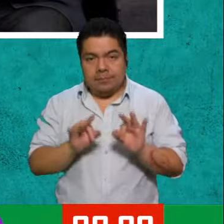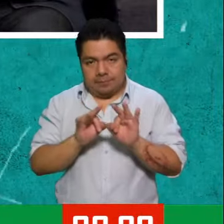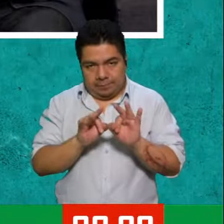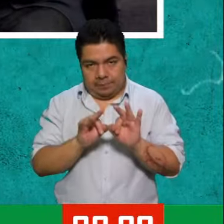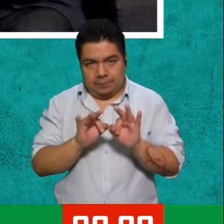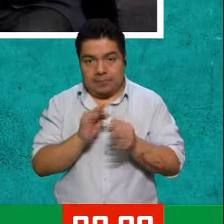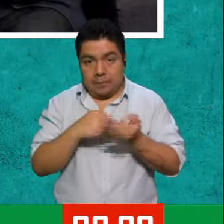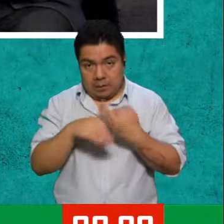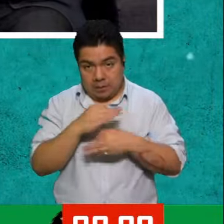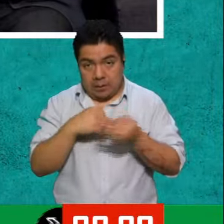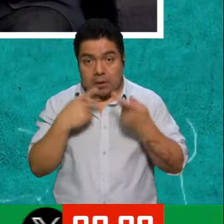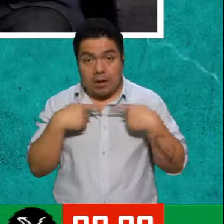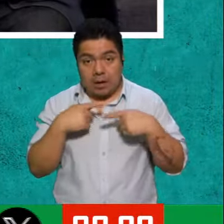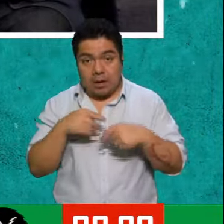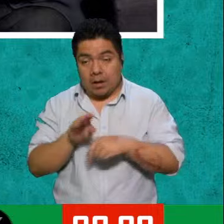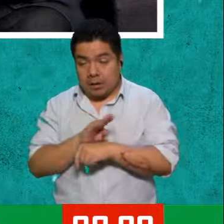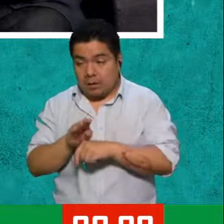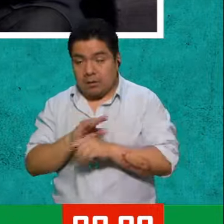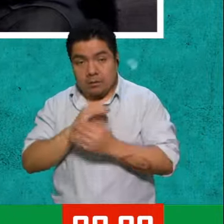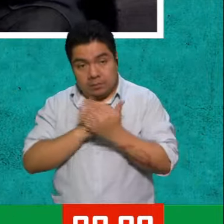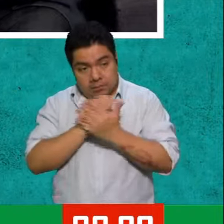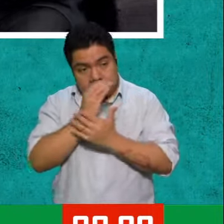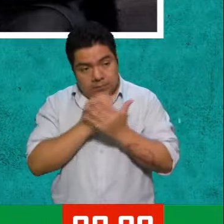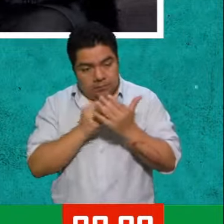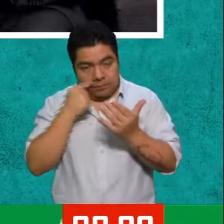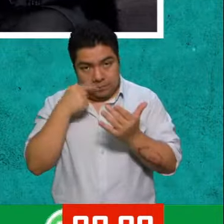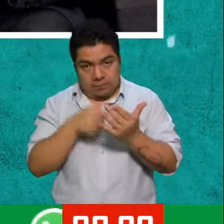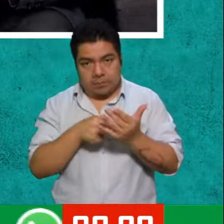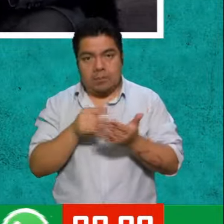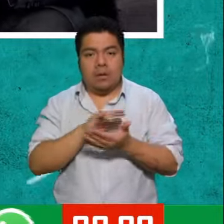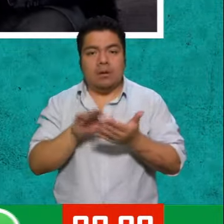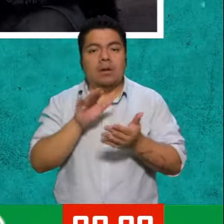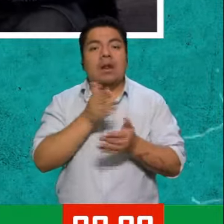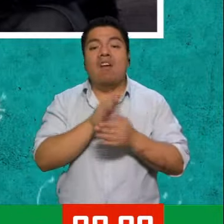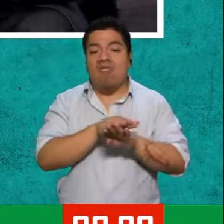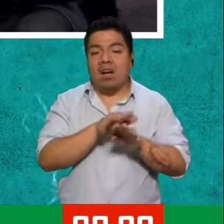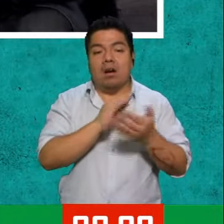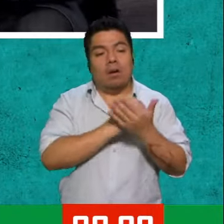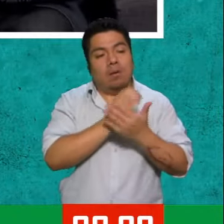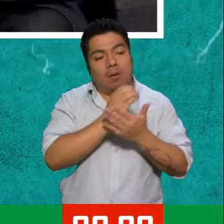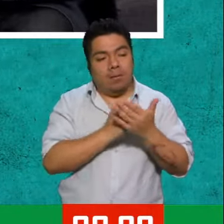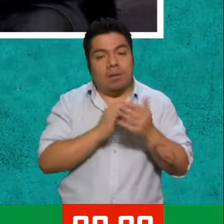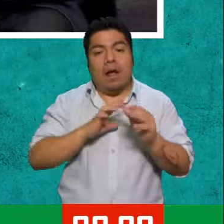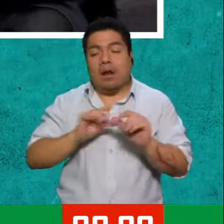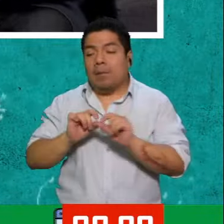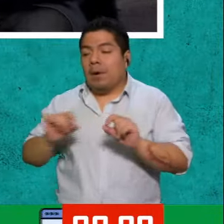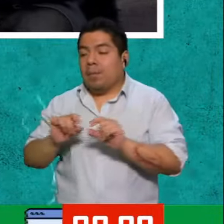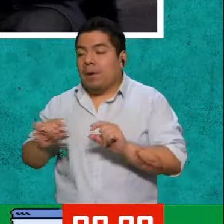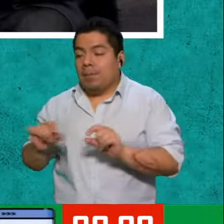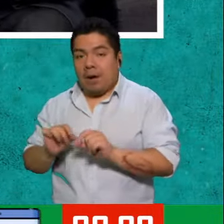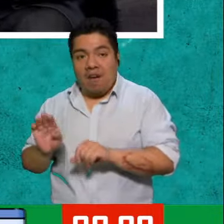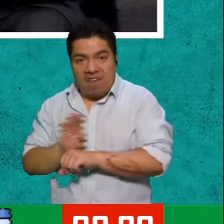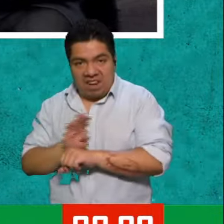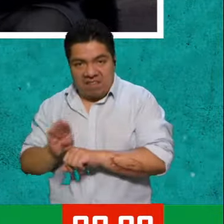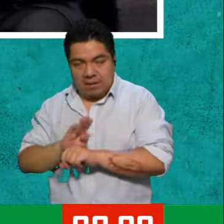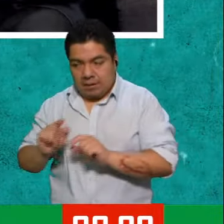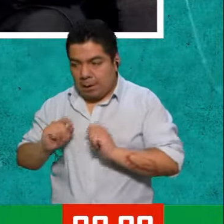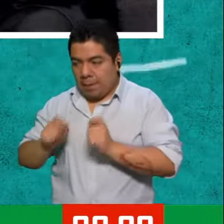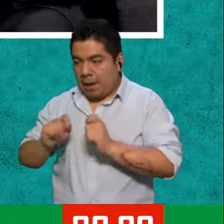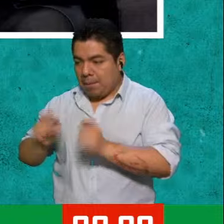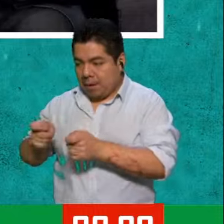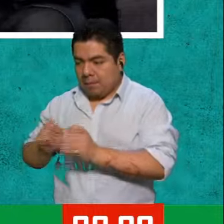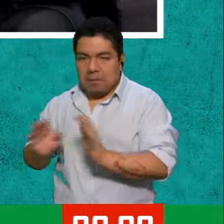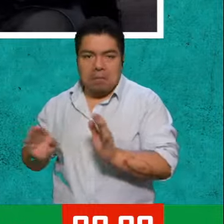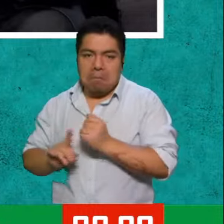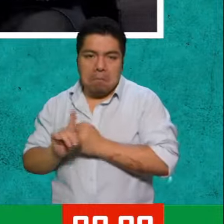todos los beneficiarios a través del contrato, cuando tú abres una cuenta bancaria, tú dejas beneficiarios asignados. En este caso, pues no hay